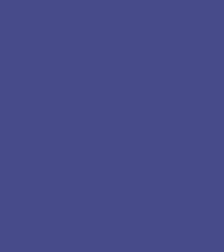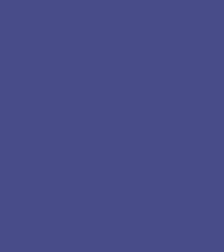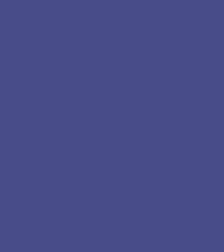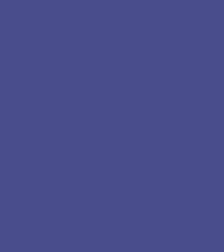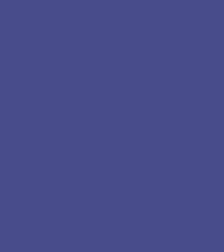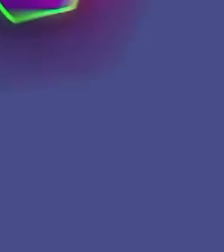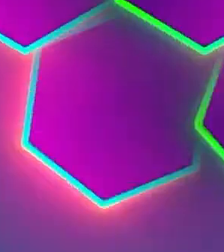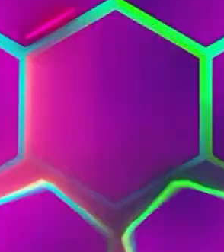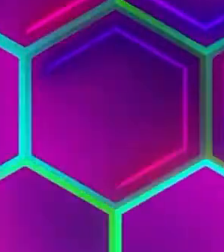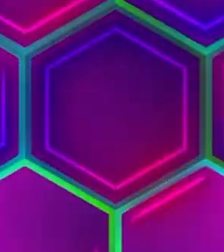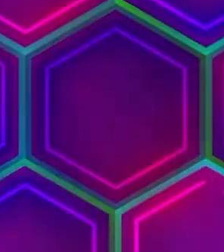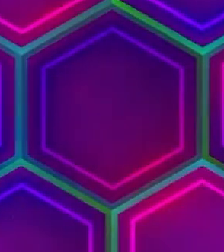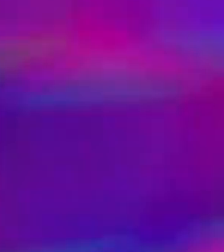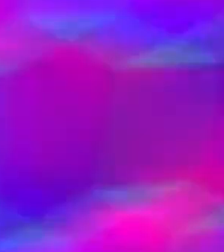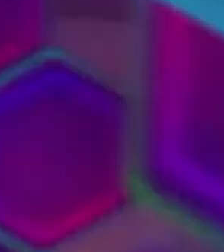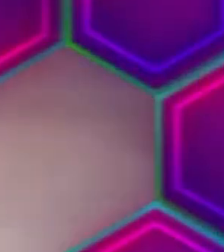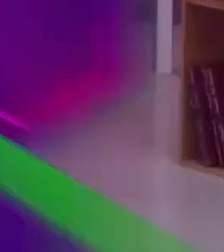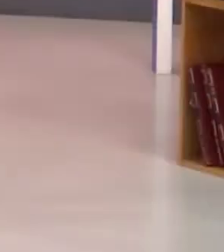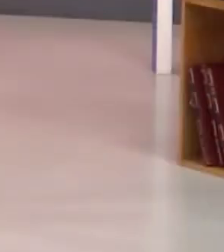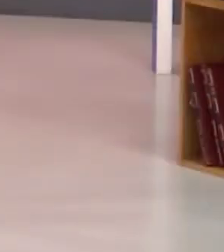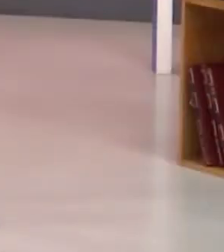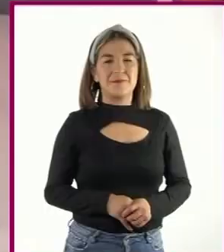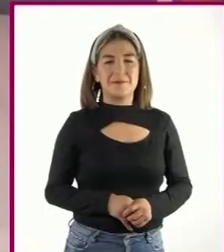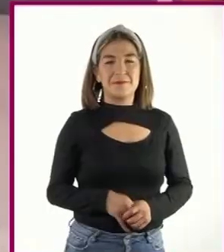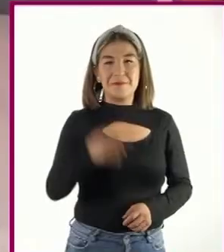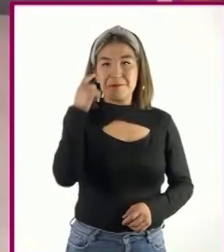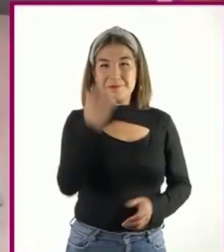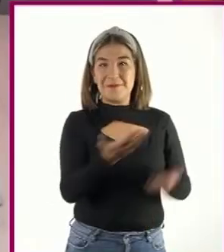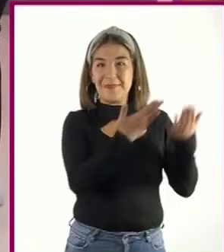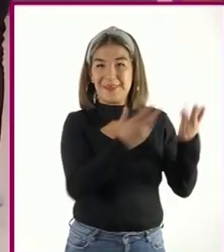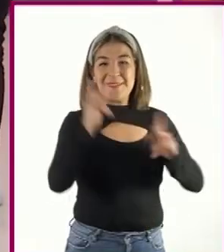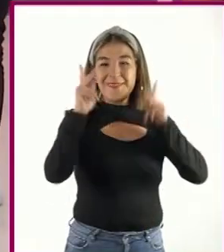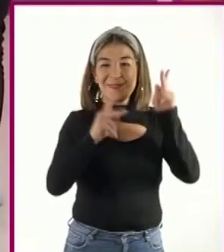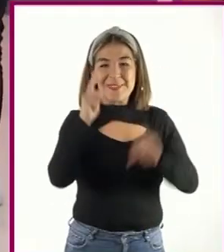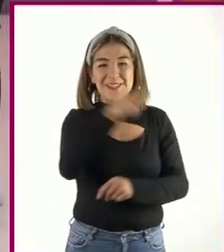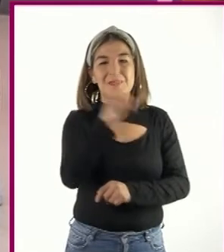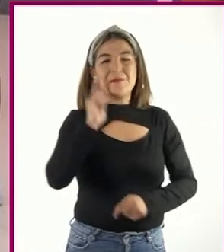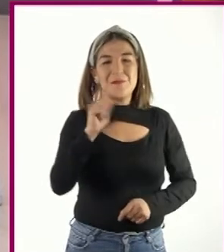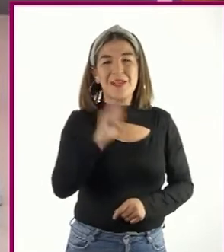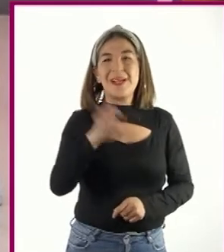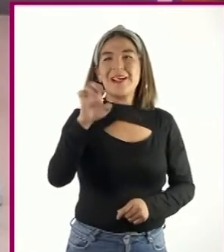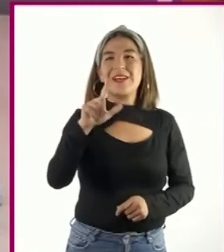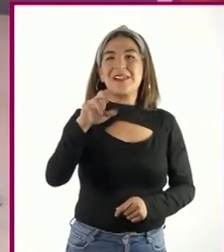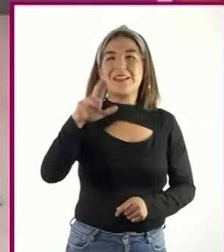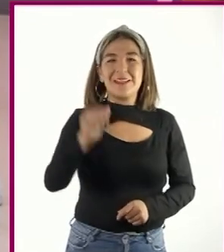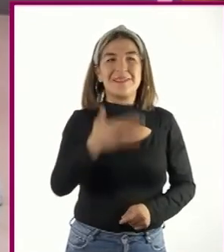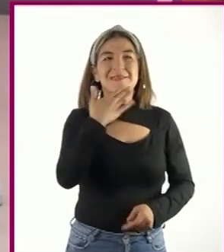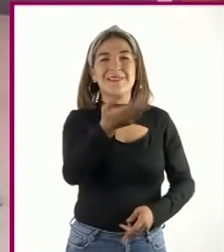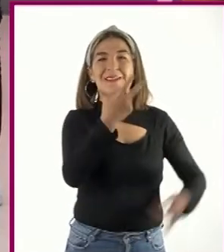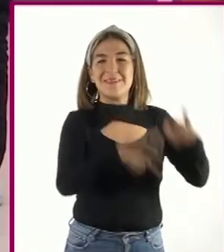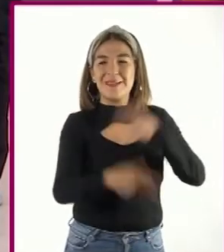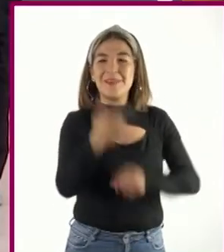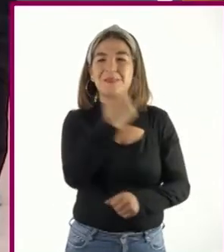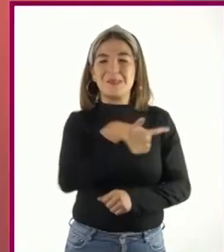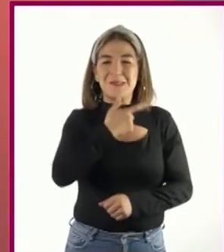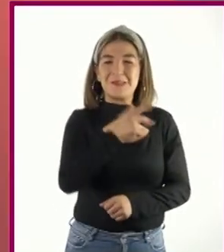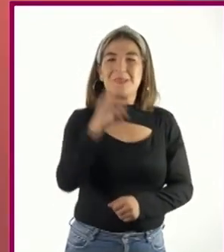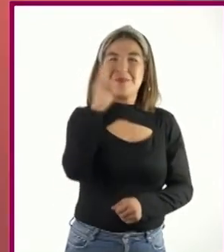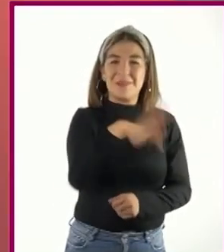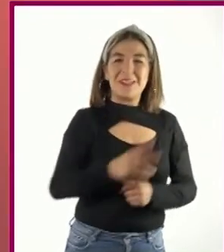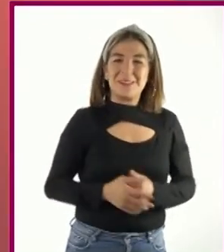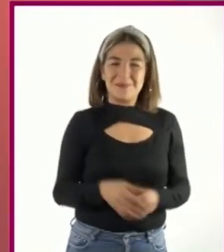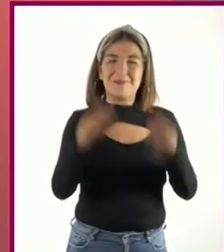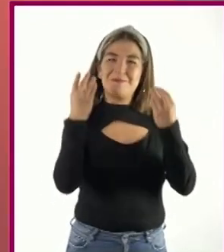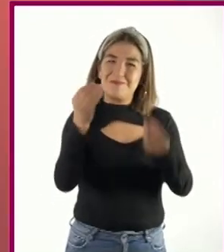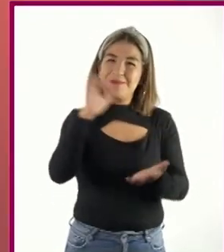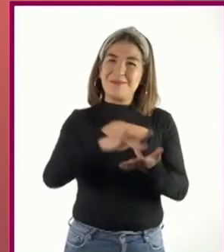Inés de la Cruz. ¡Mira quién nos visita! ¡Es Elena! Bienvenida. ¡Qué gusto verte! Muchas